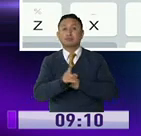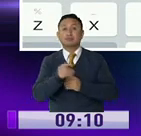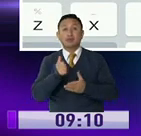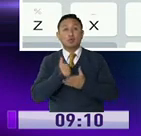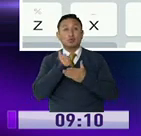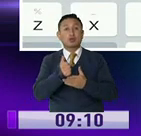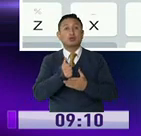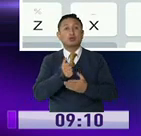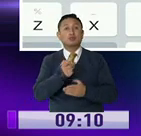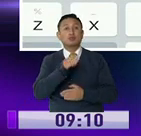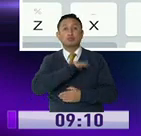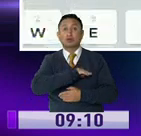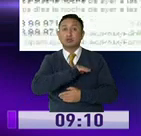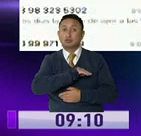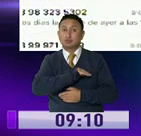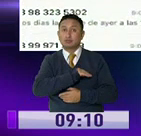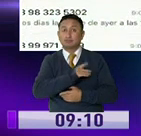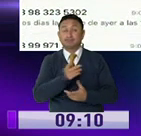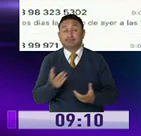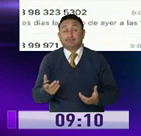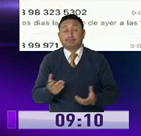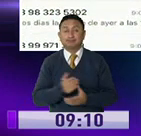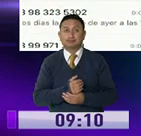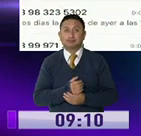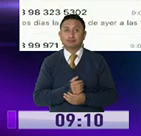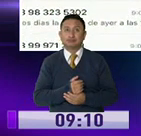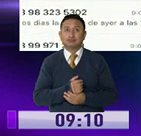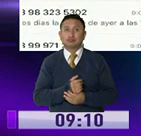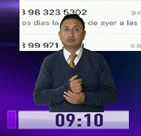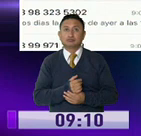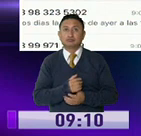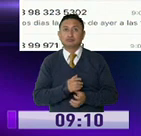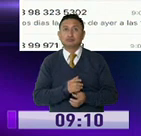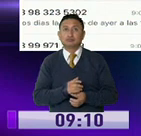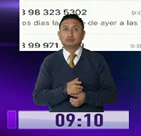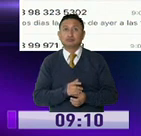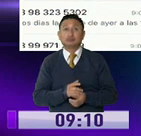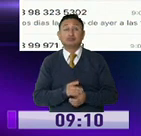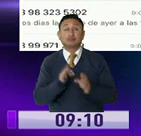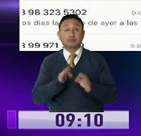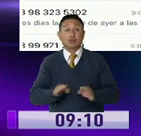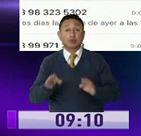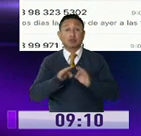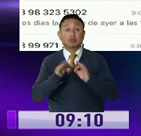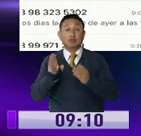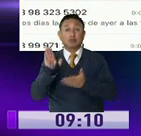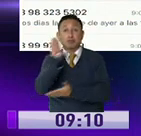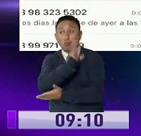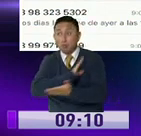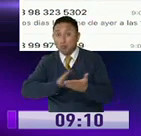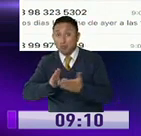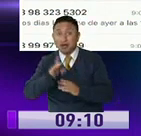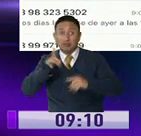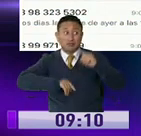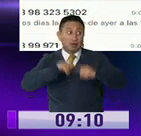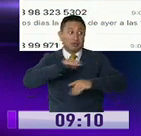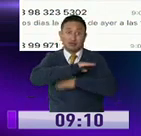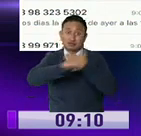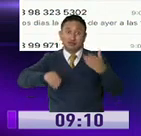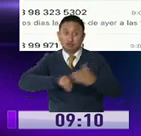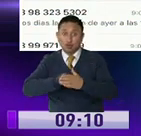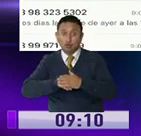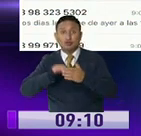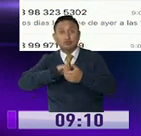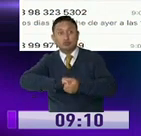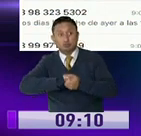ayudarse con los kits, no nos queda otro. Ahora, también volvemos a decir, la solidaridad del barrio, de los vecinos, de los amigos, del condominio.